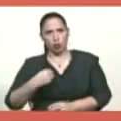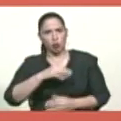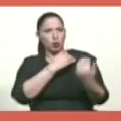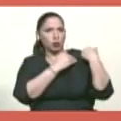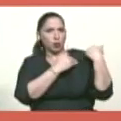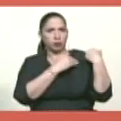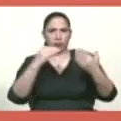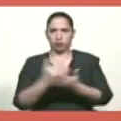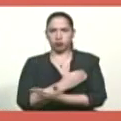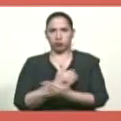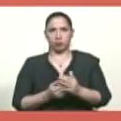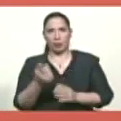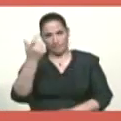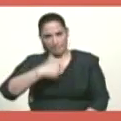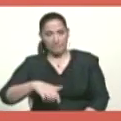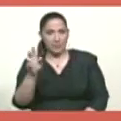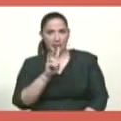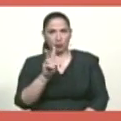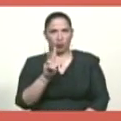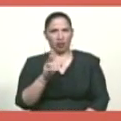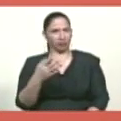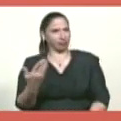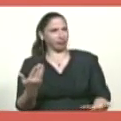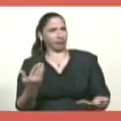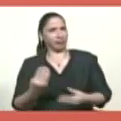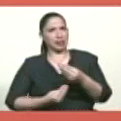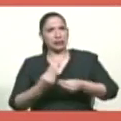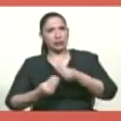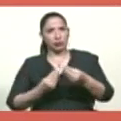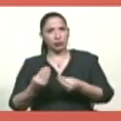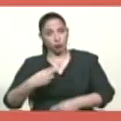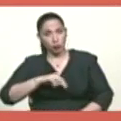de darlo y ahí es cuando logramos